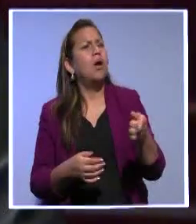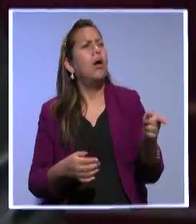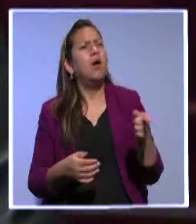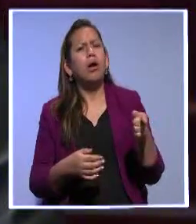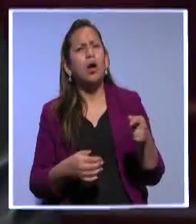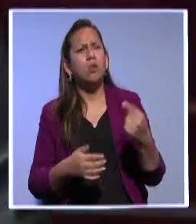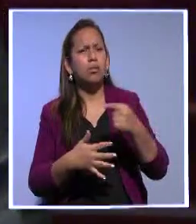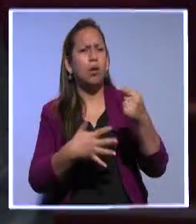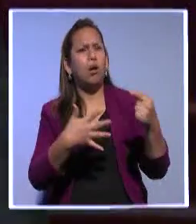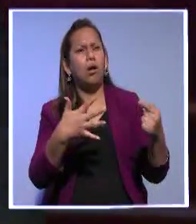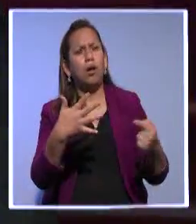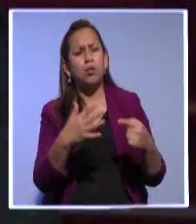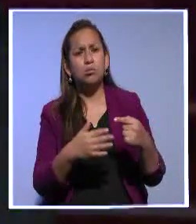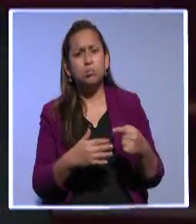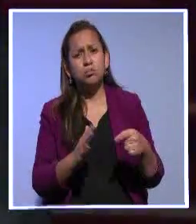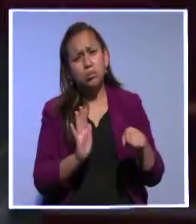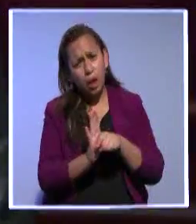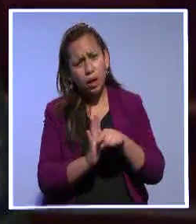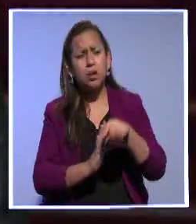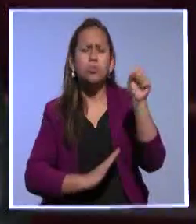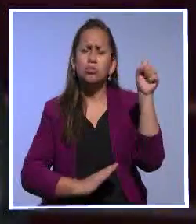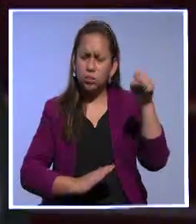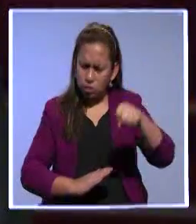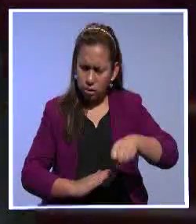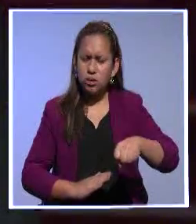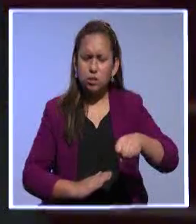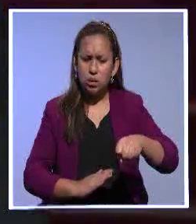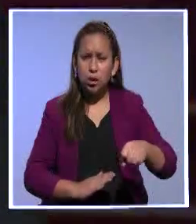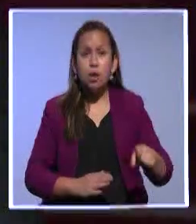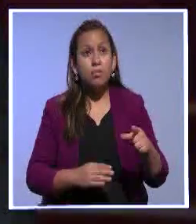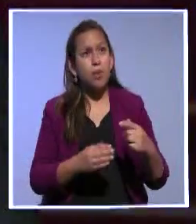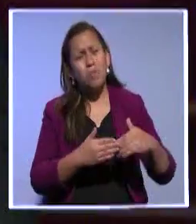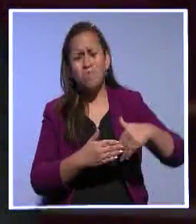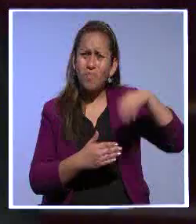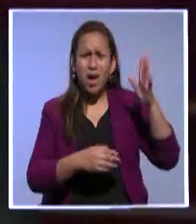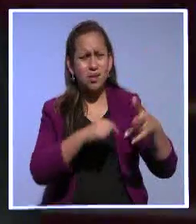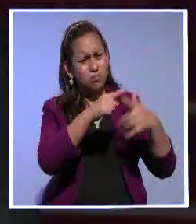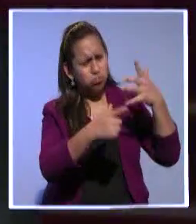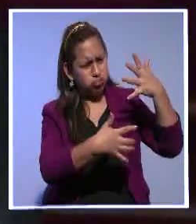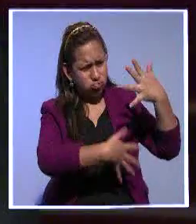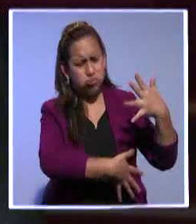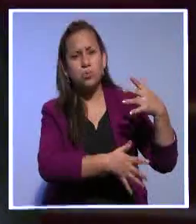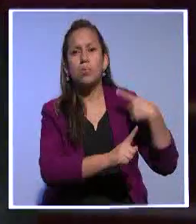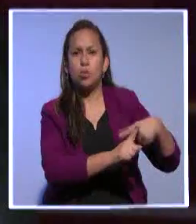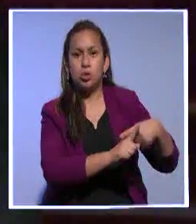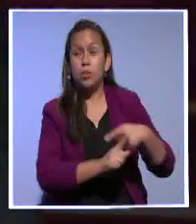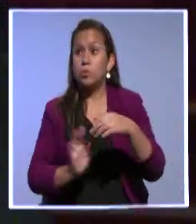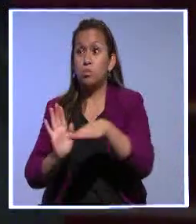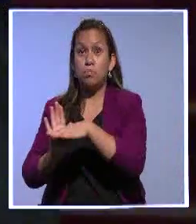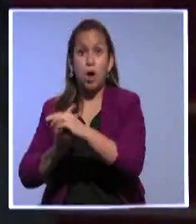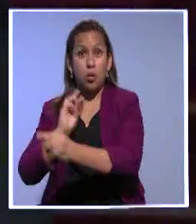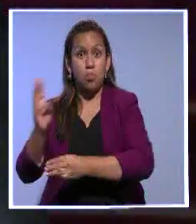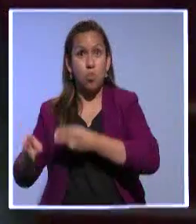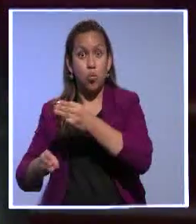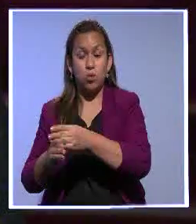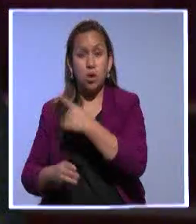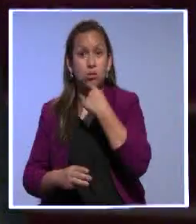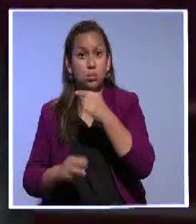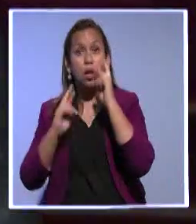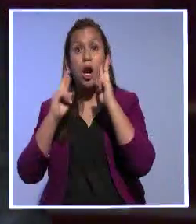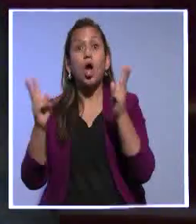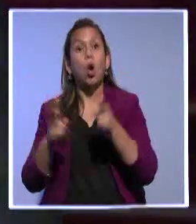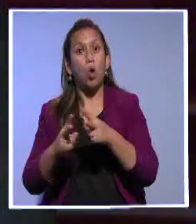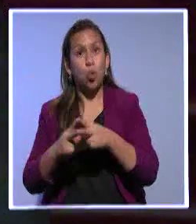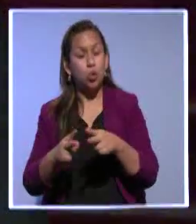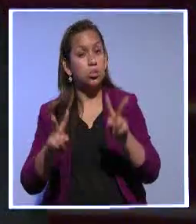conquistas que no las reconozco yo ni son mis estadísticas. El mismo Banco Mundial señala, por ejemplo, una cosa que yo no sé con qué otro modelo se pueda conseguir, que es